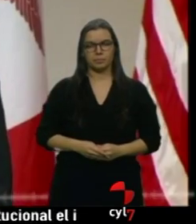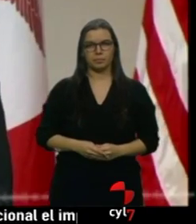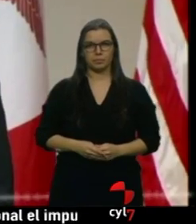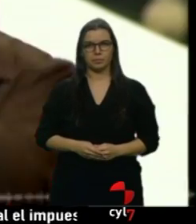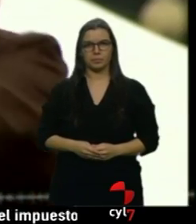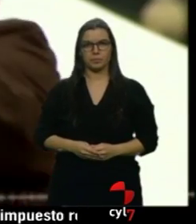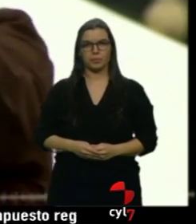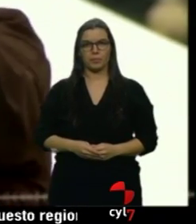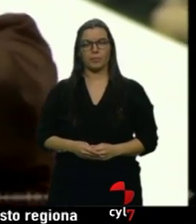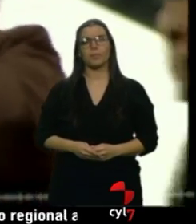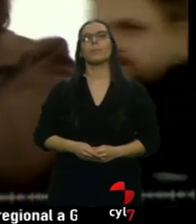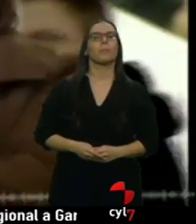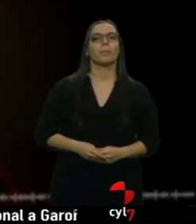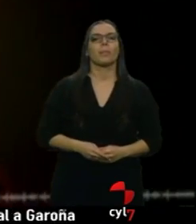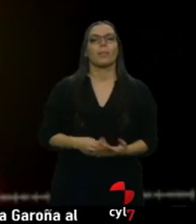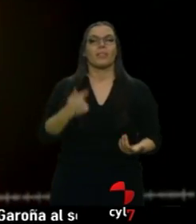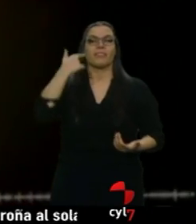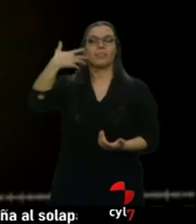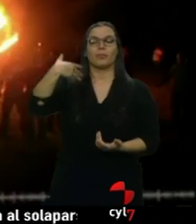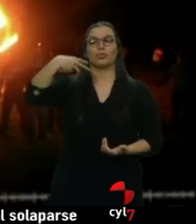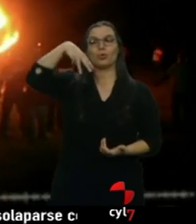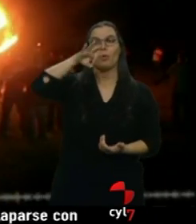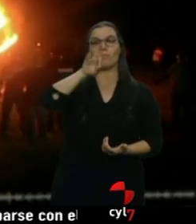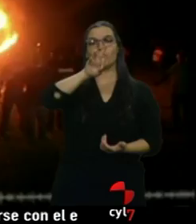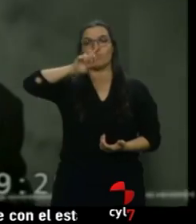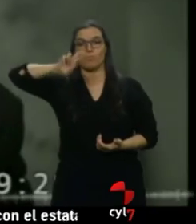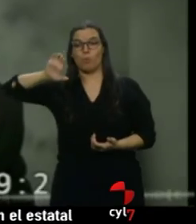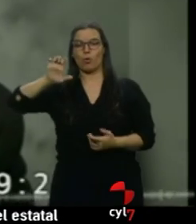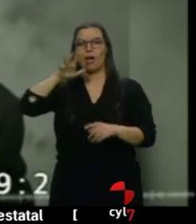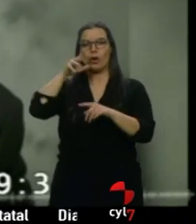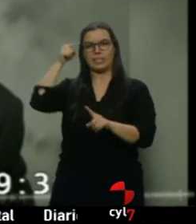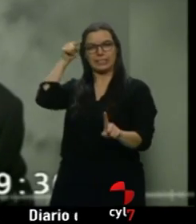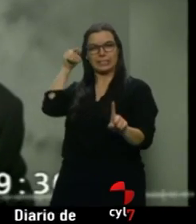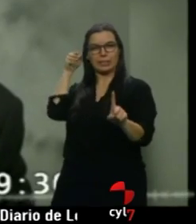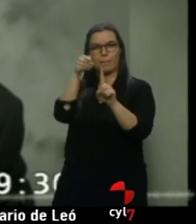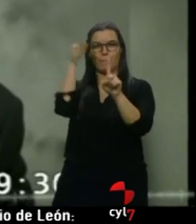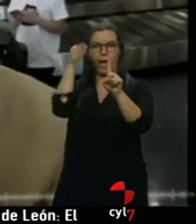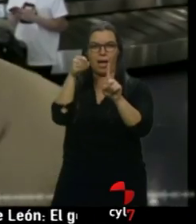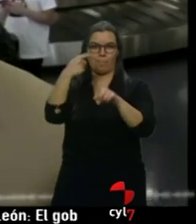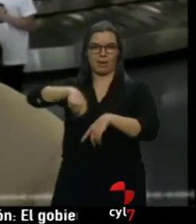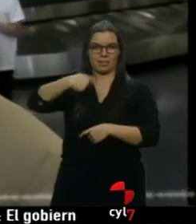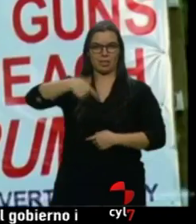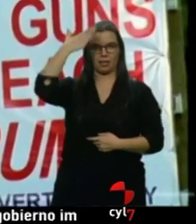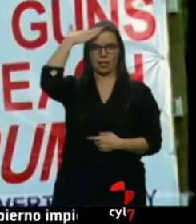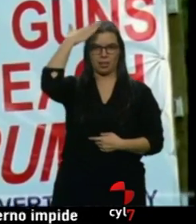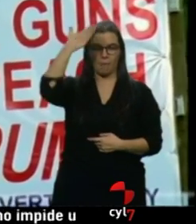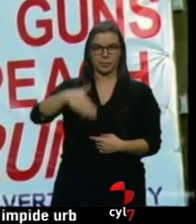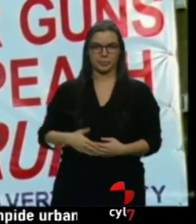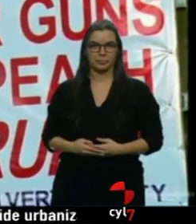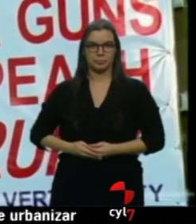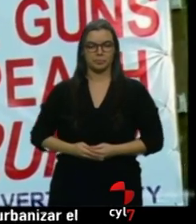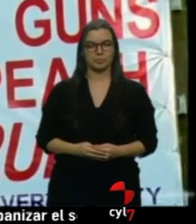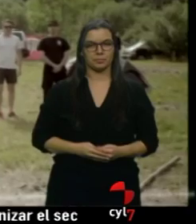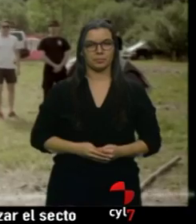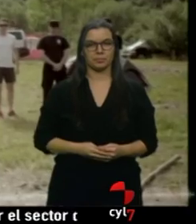el polémico Michael Moore escoge nuevo objetivo para clavar su mirada ácida el presidente intentad destituirlo intentadlo